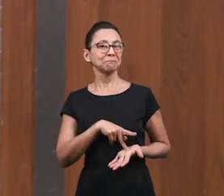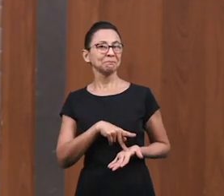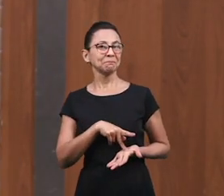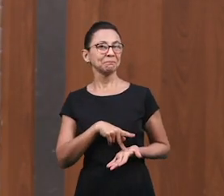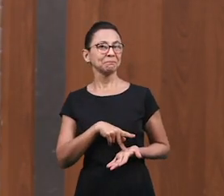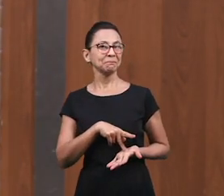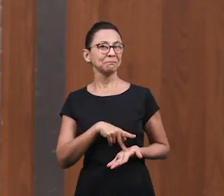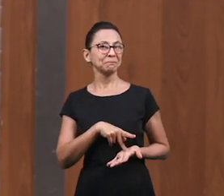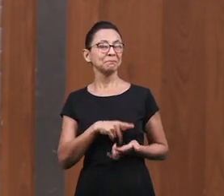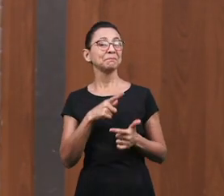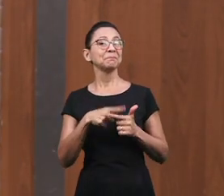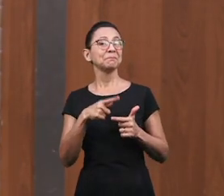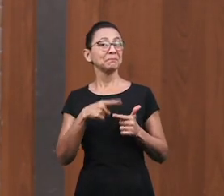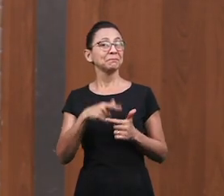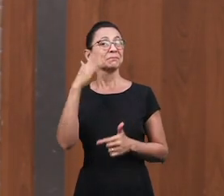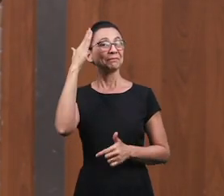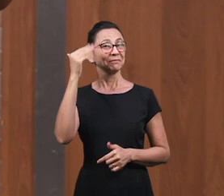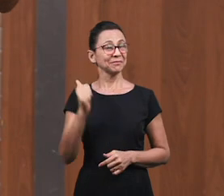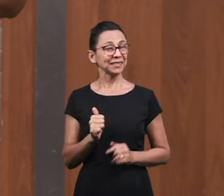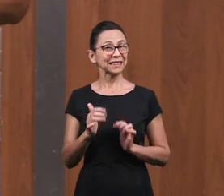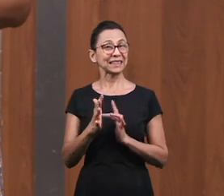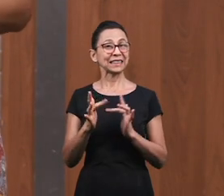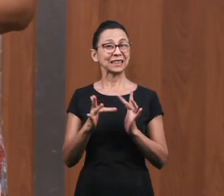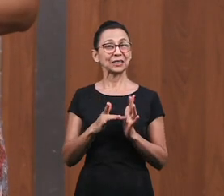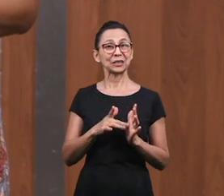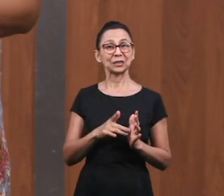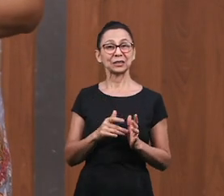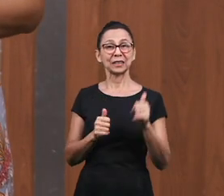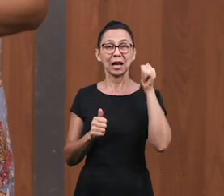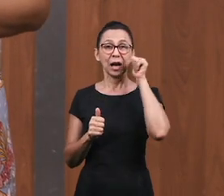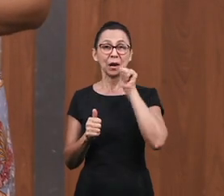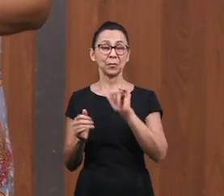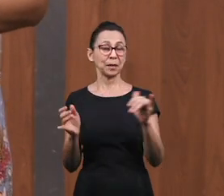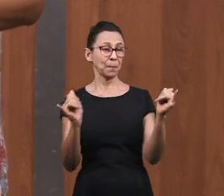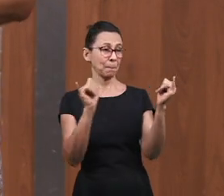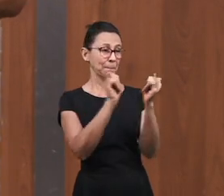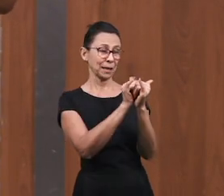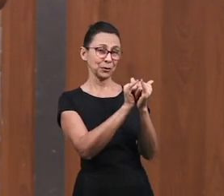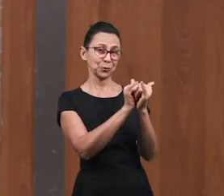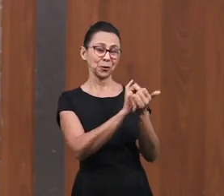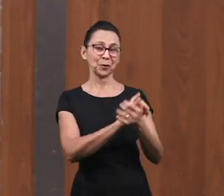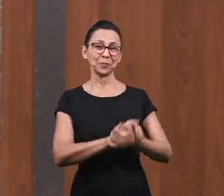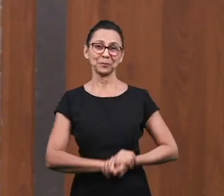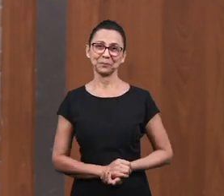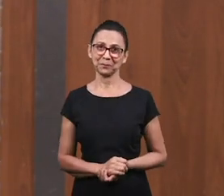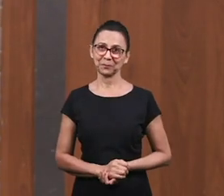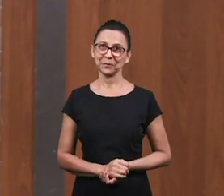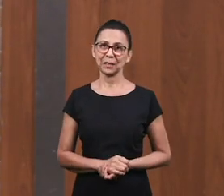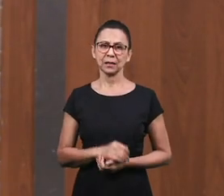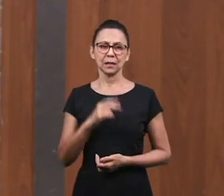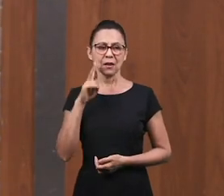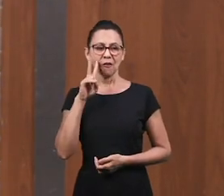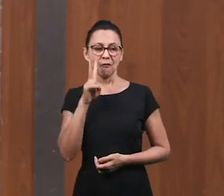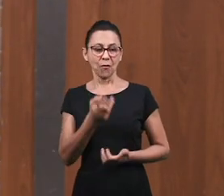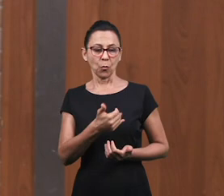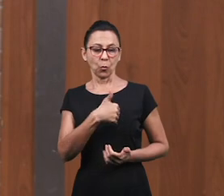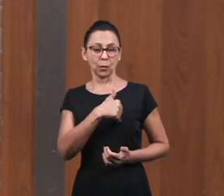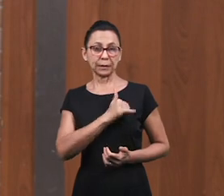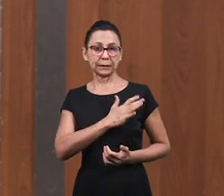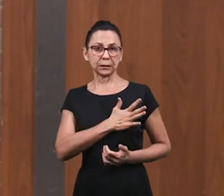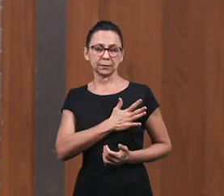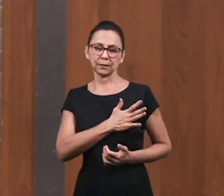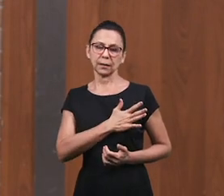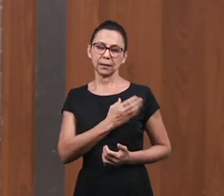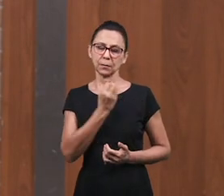¿Saben por qué Jesús perdonó Los pecados De aquella mujer Y dio salvación A ella? Porque Jesús